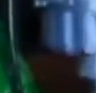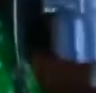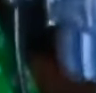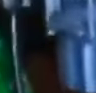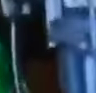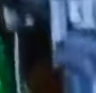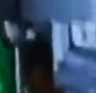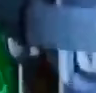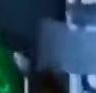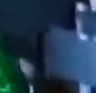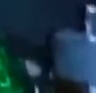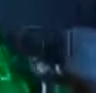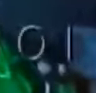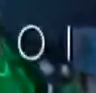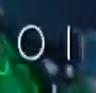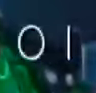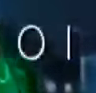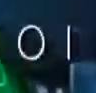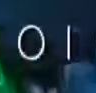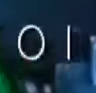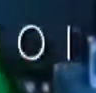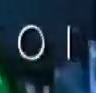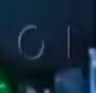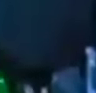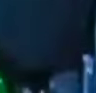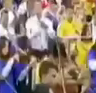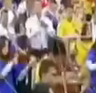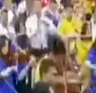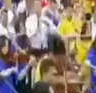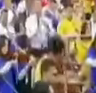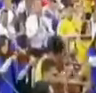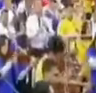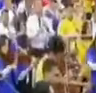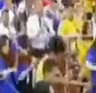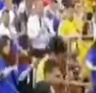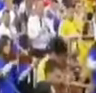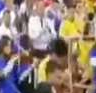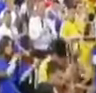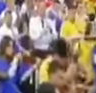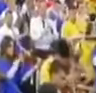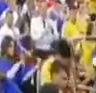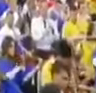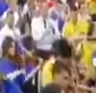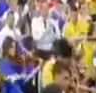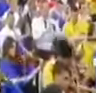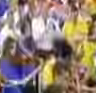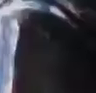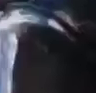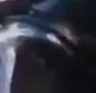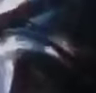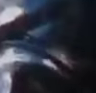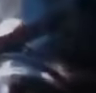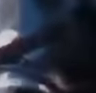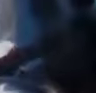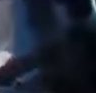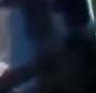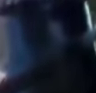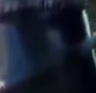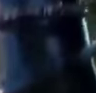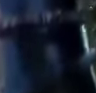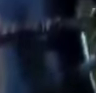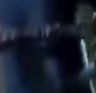pueblo libre que en su lucha se afana engalejendo el mundo de una patria